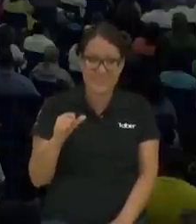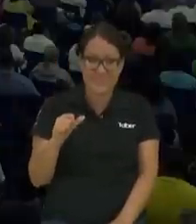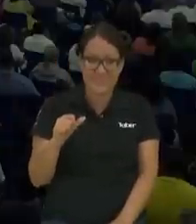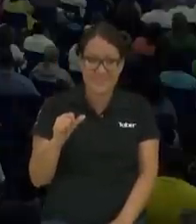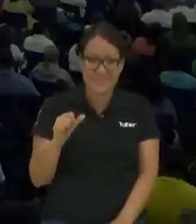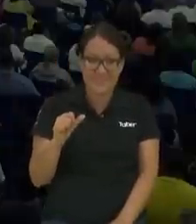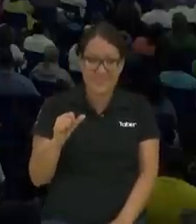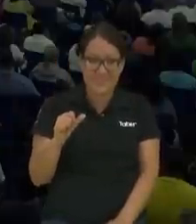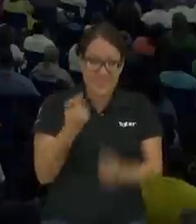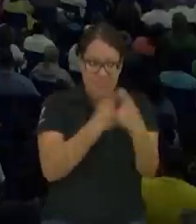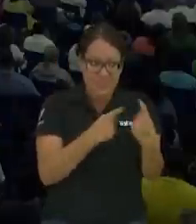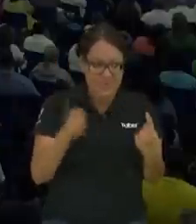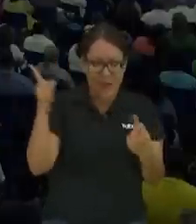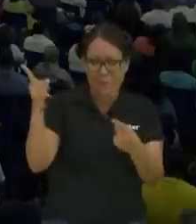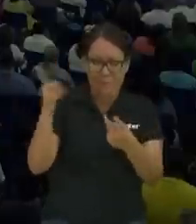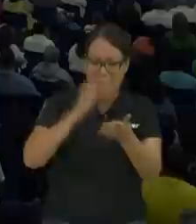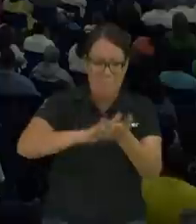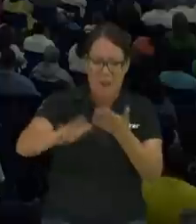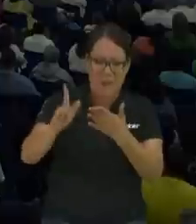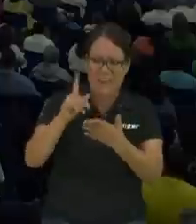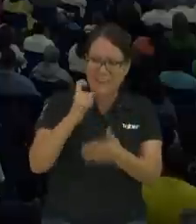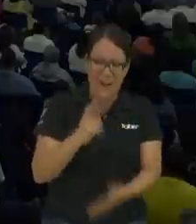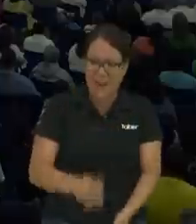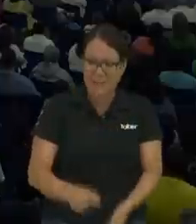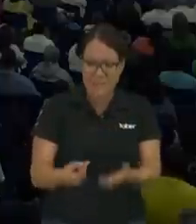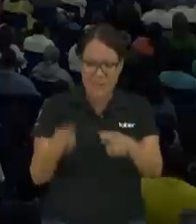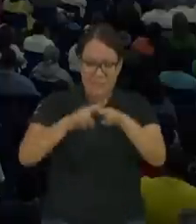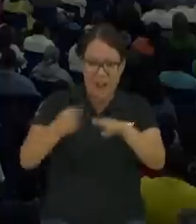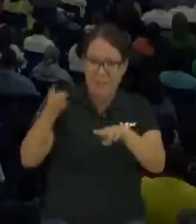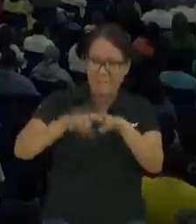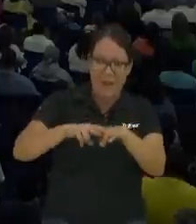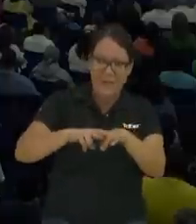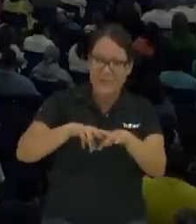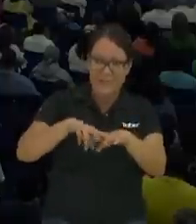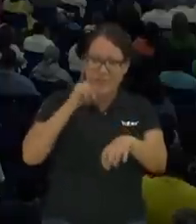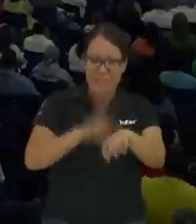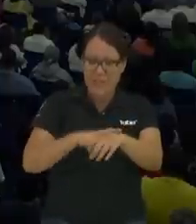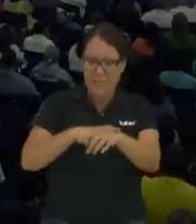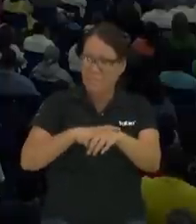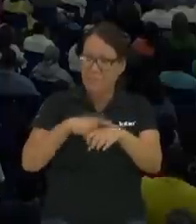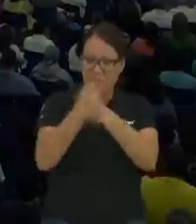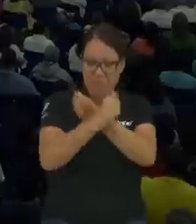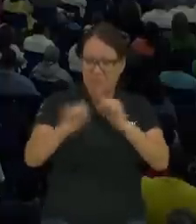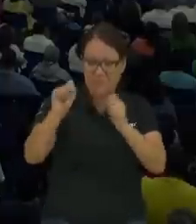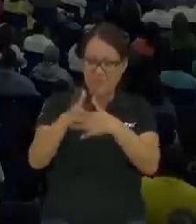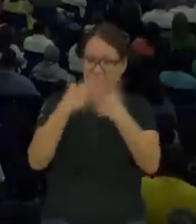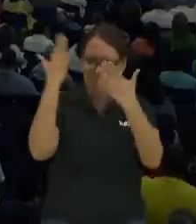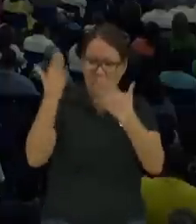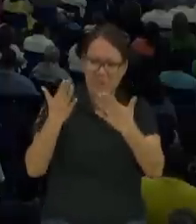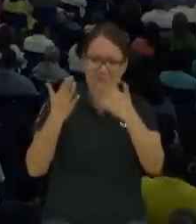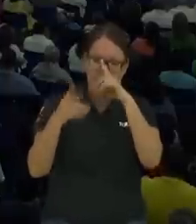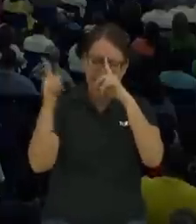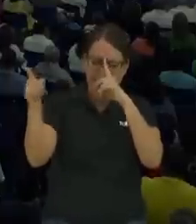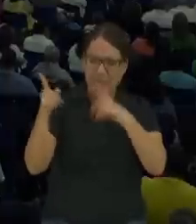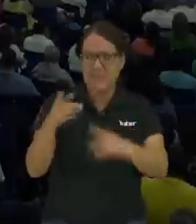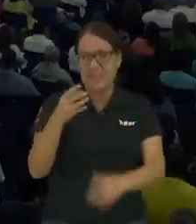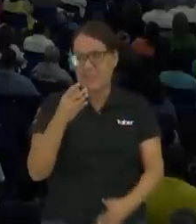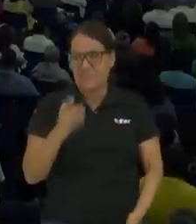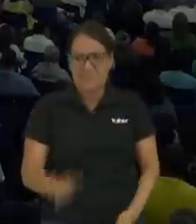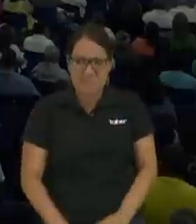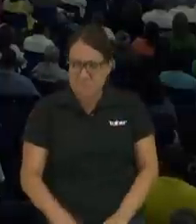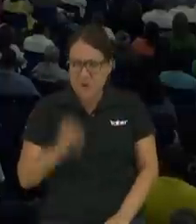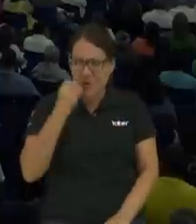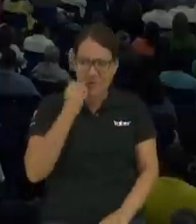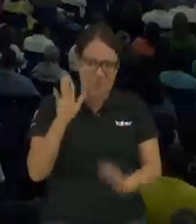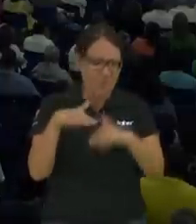Todo el mundo sabe que no pagas tus aguinaldos, no pagas horas extras, no les das los breaks, no tienen lugar donde estar, ahí andan comiendo en las calles porque no les has puesto un